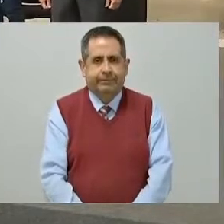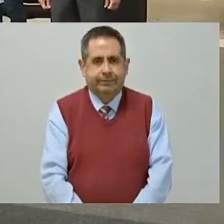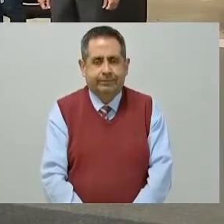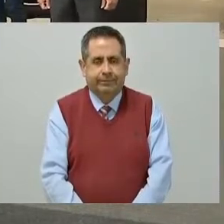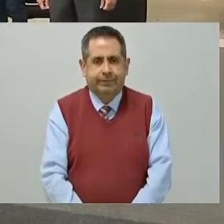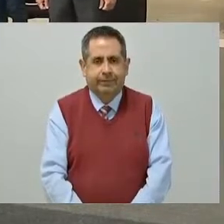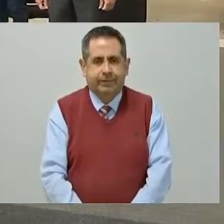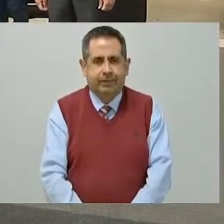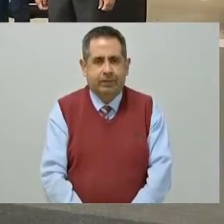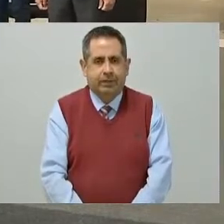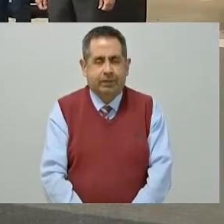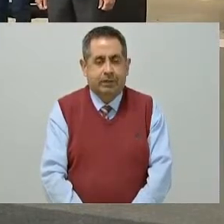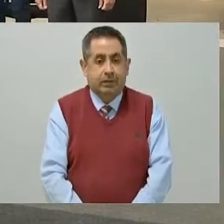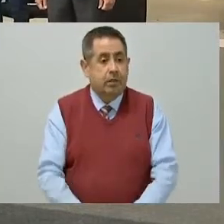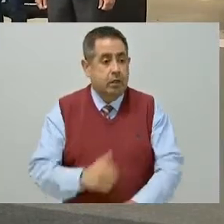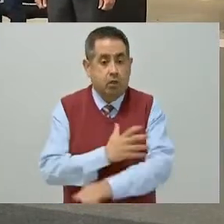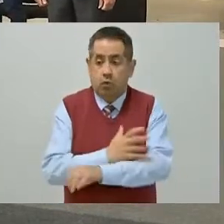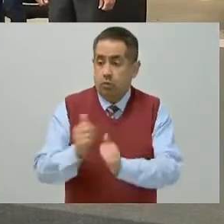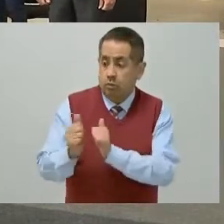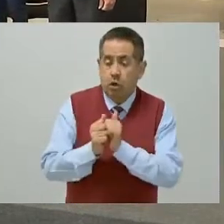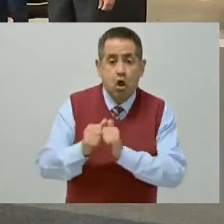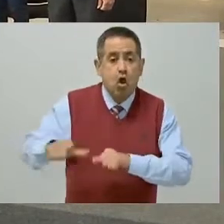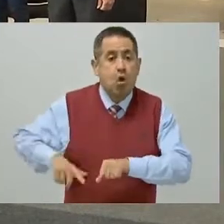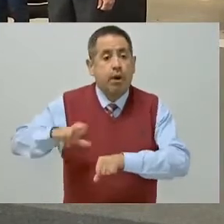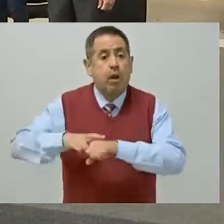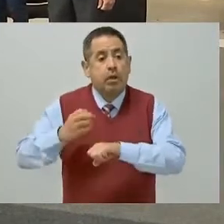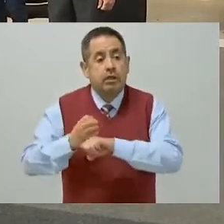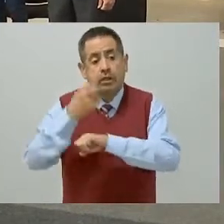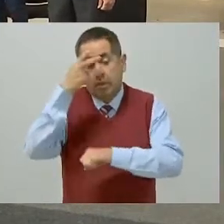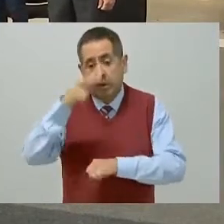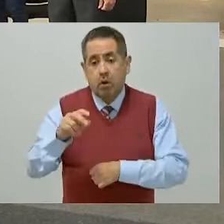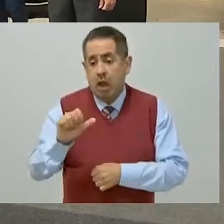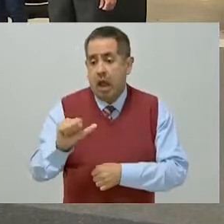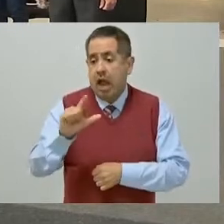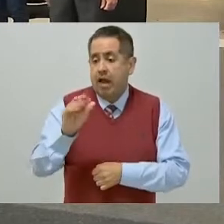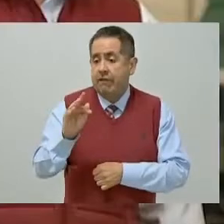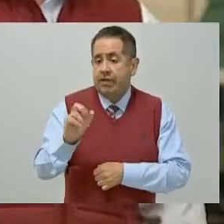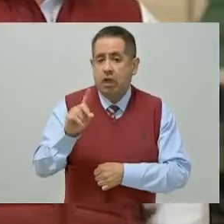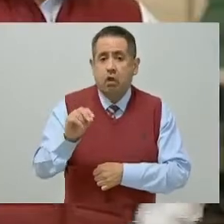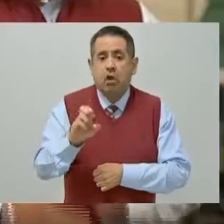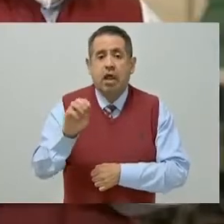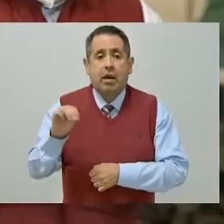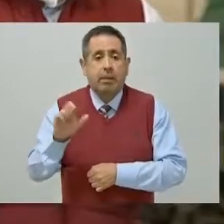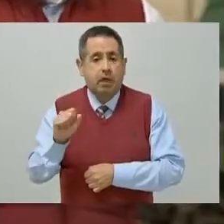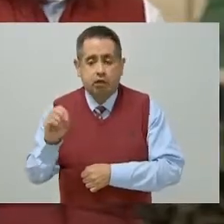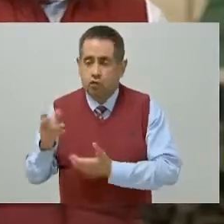Le acompaña el Gobernador del Estado de México, Alfredo del Mazo Maza.